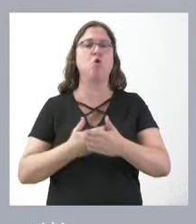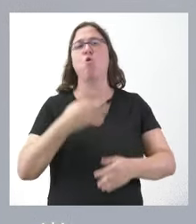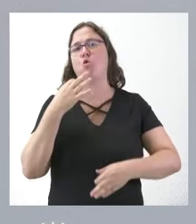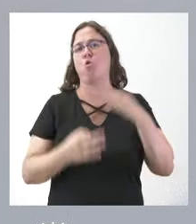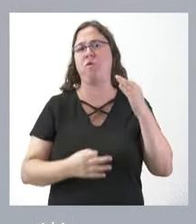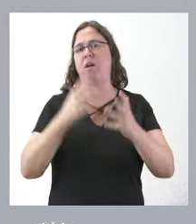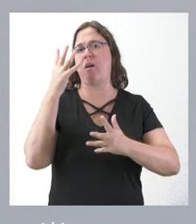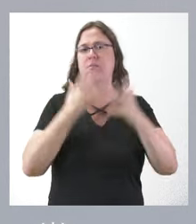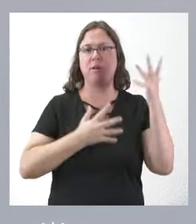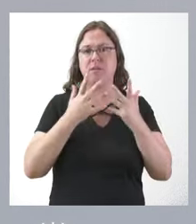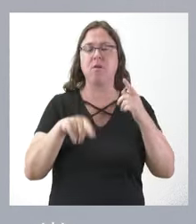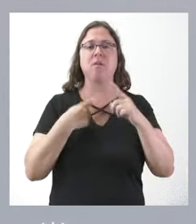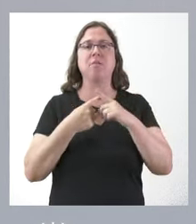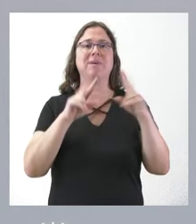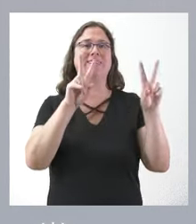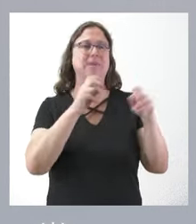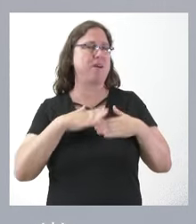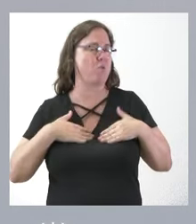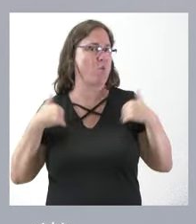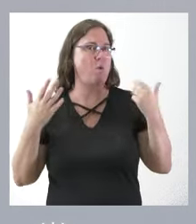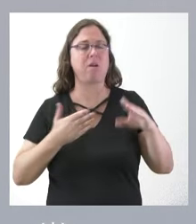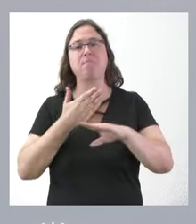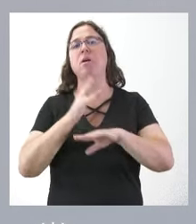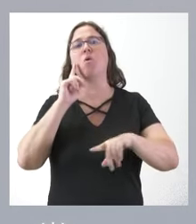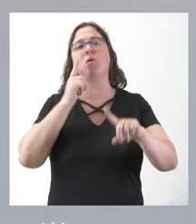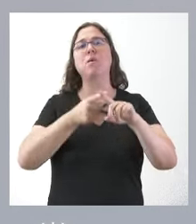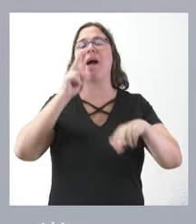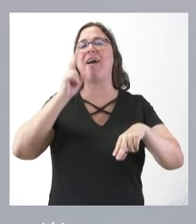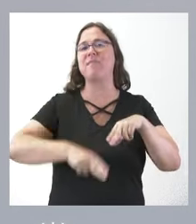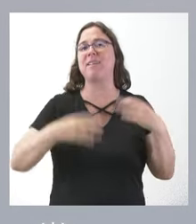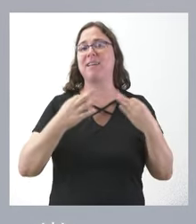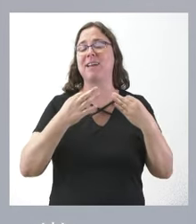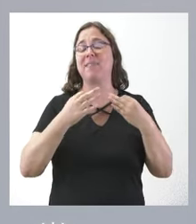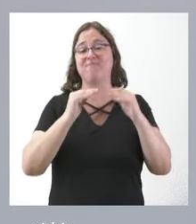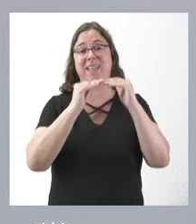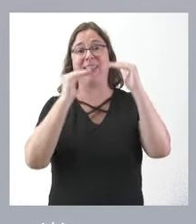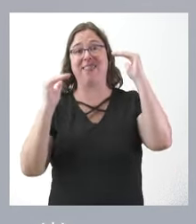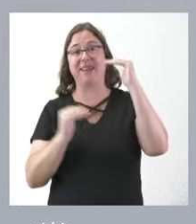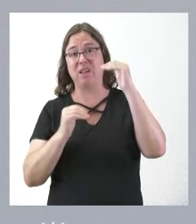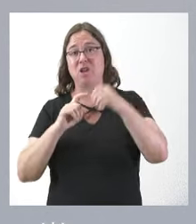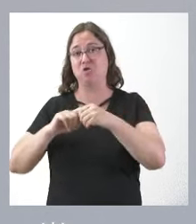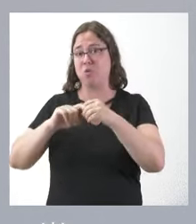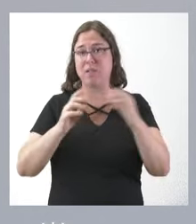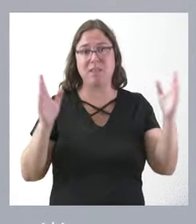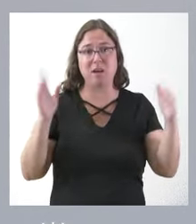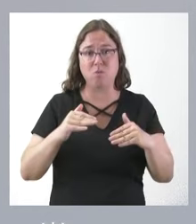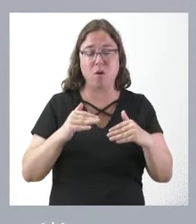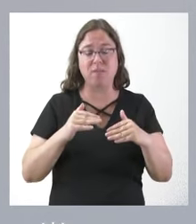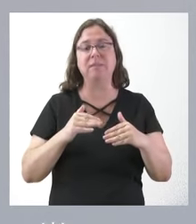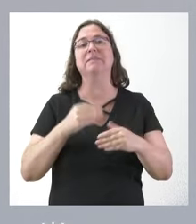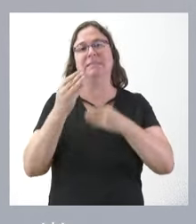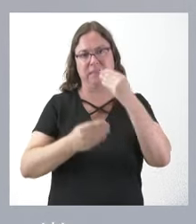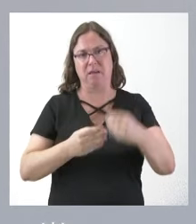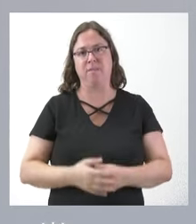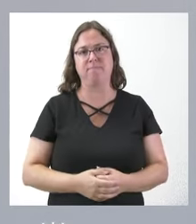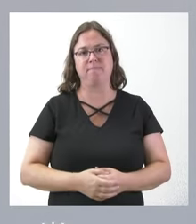administrativas y de cualquier característica para evitar que esta desigualdad, que esta insolidaridad se consume. Vamos a